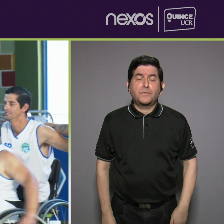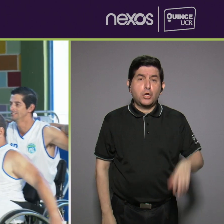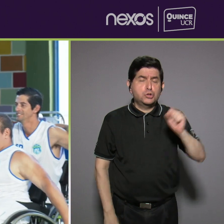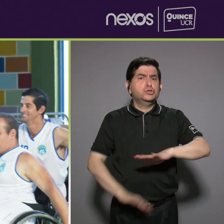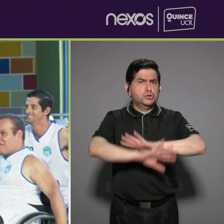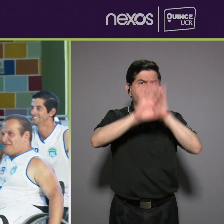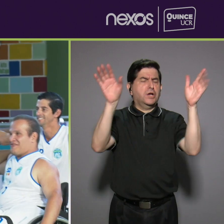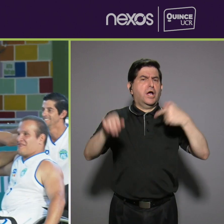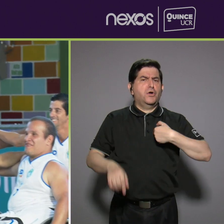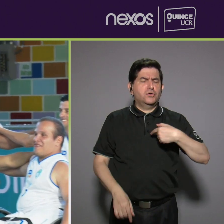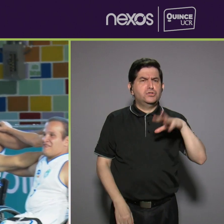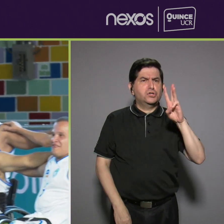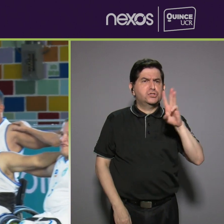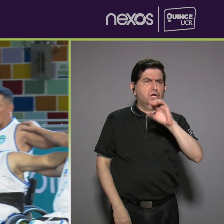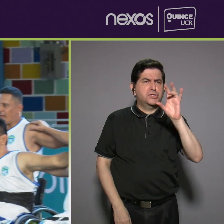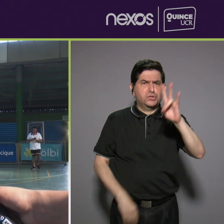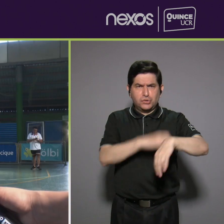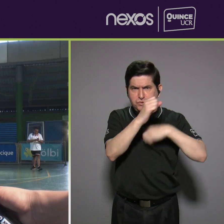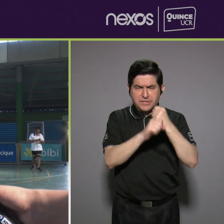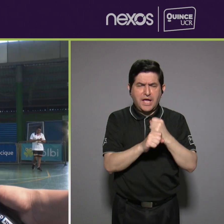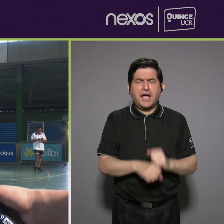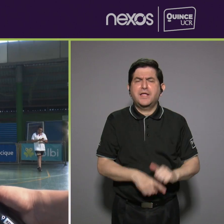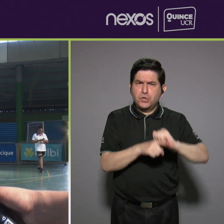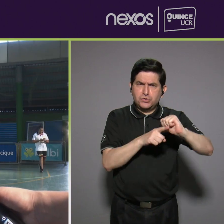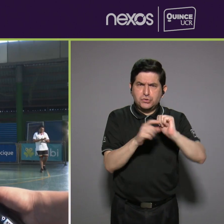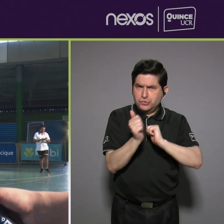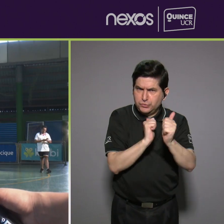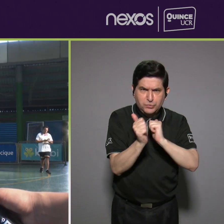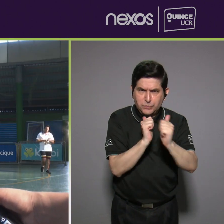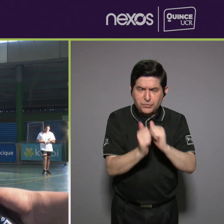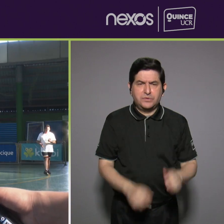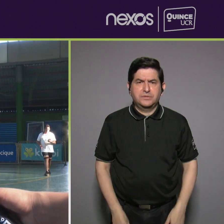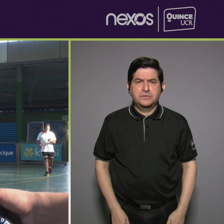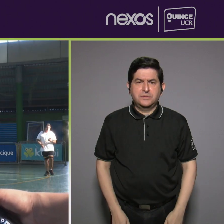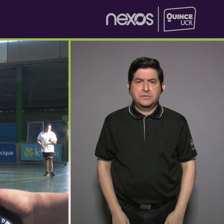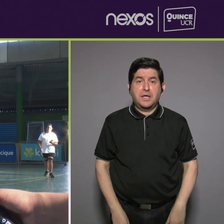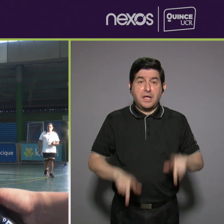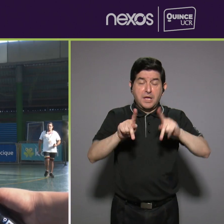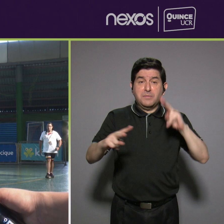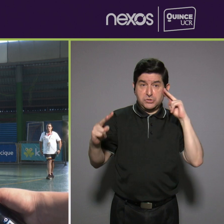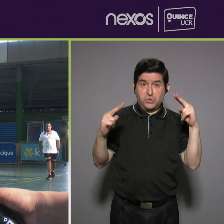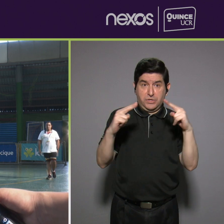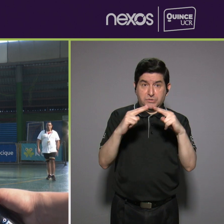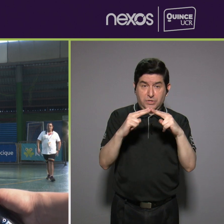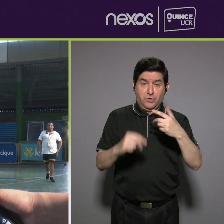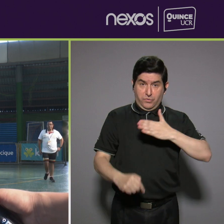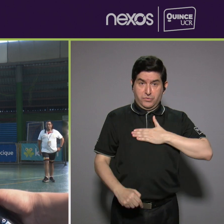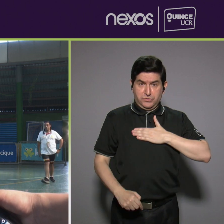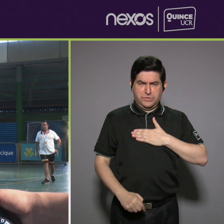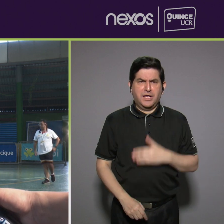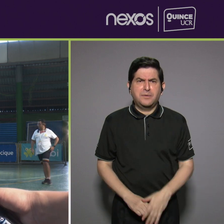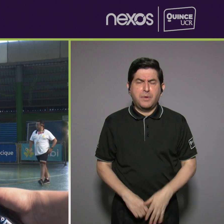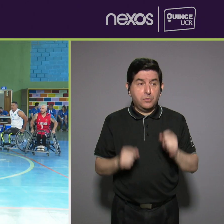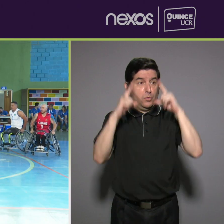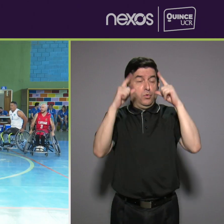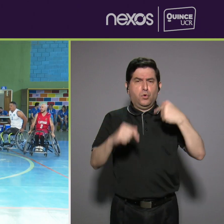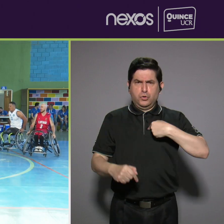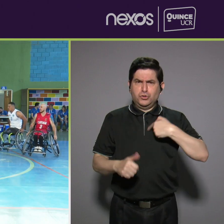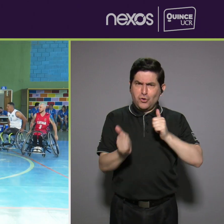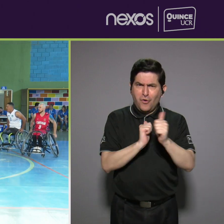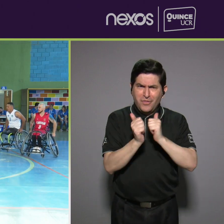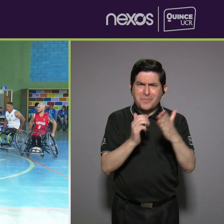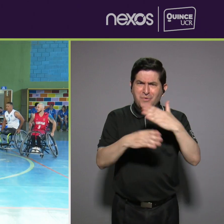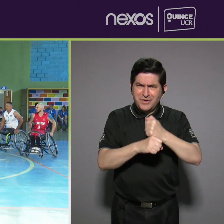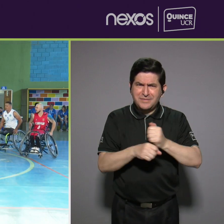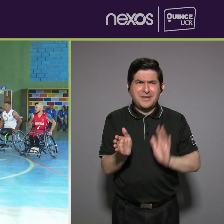claro de hecho yo tengo seis o siete años de practicar la disciplina y aún conocidos míos cercanos se sorprenden de que yo haga deporte en este